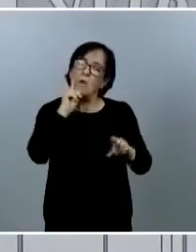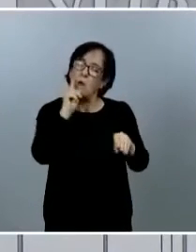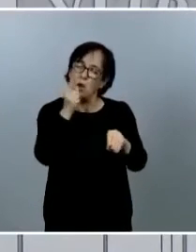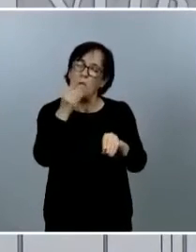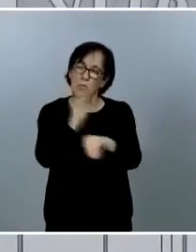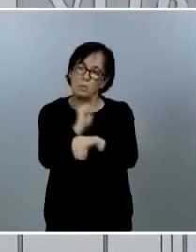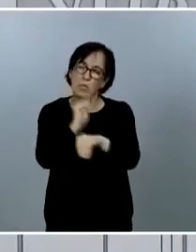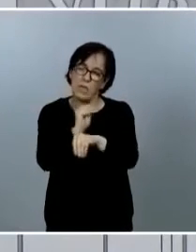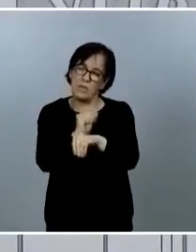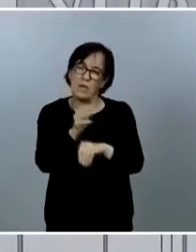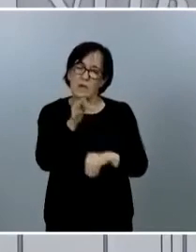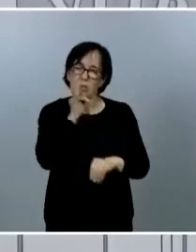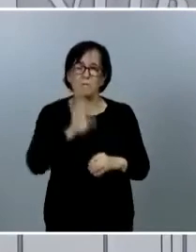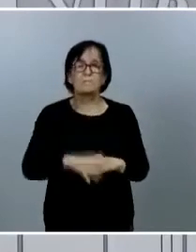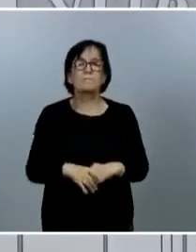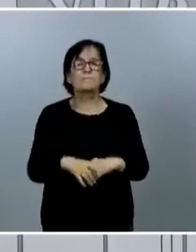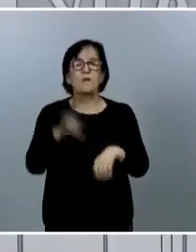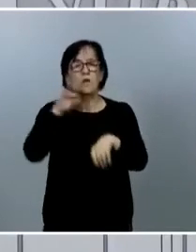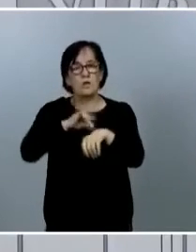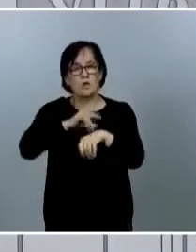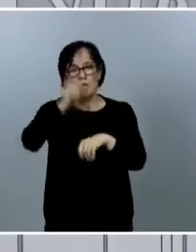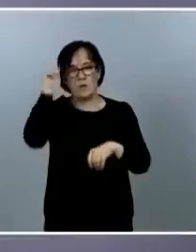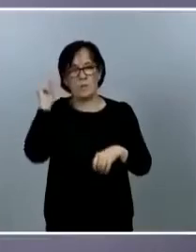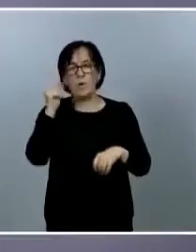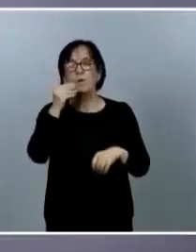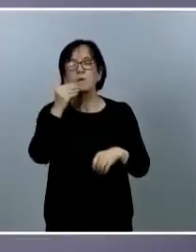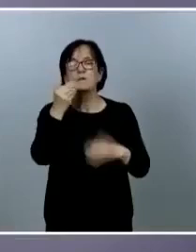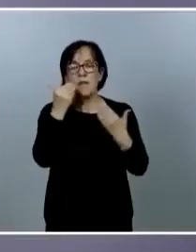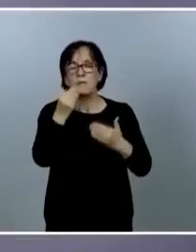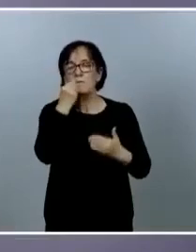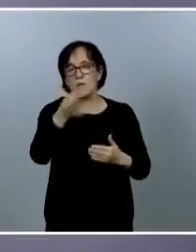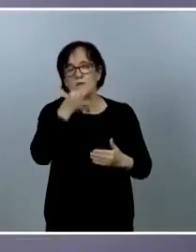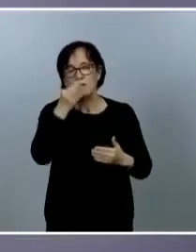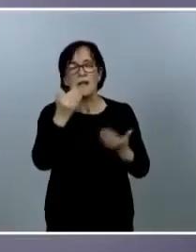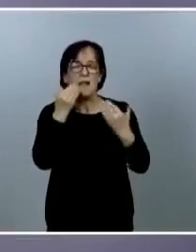doctor Simón gracias y buenas tardes gracias a ustedes gracias